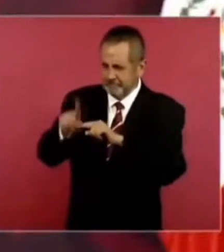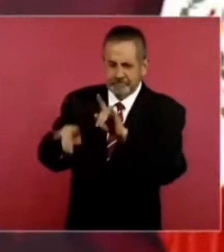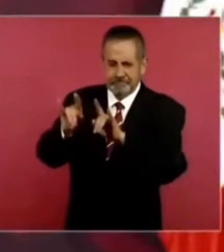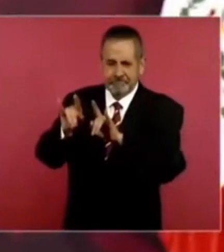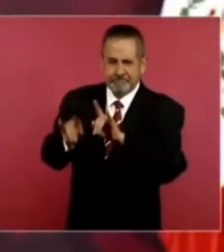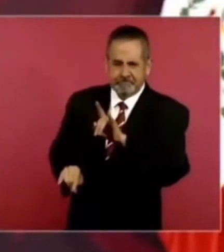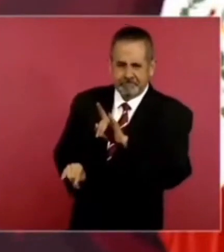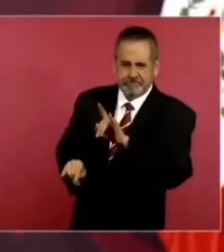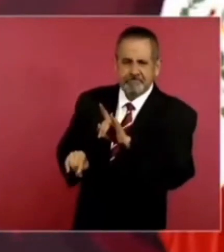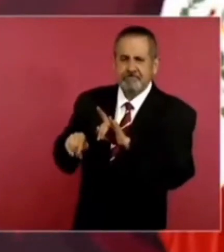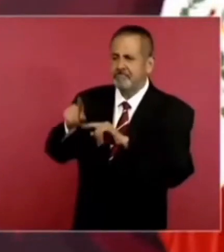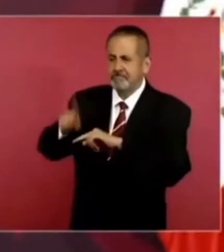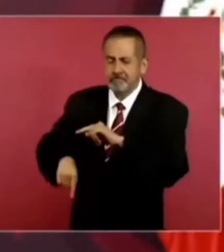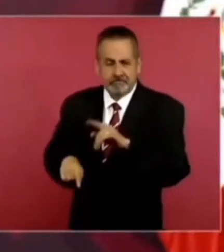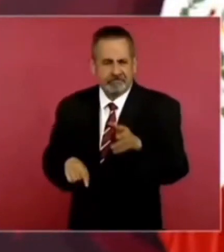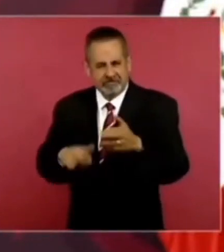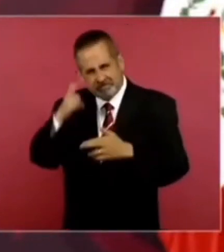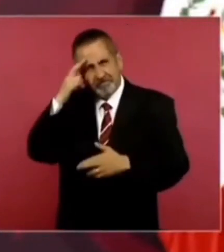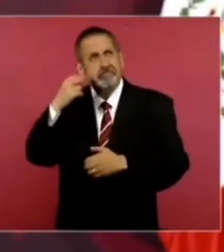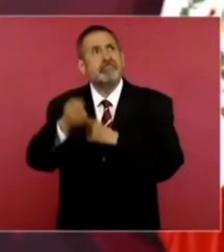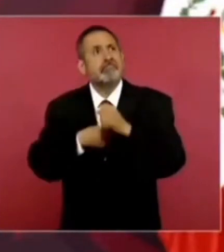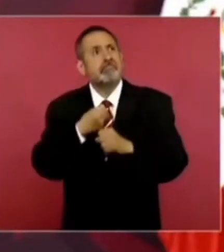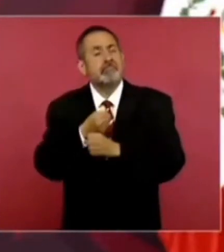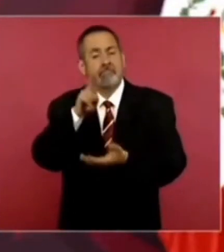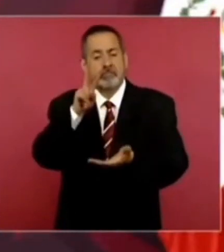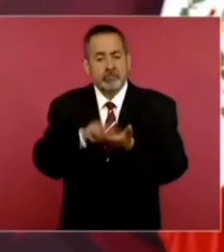la elección presidencial del 2006.